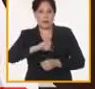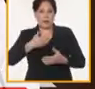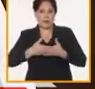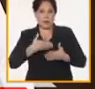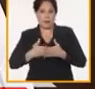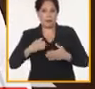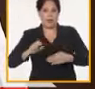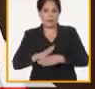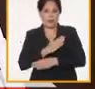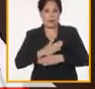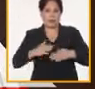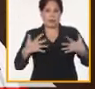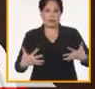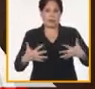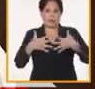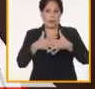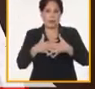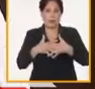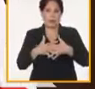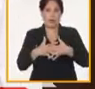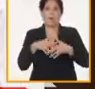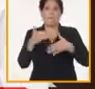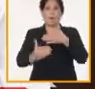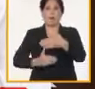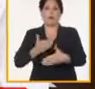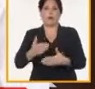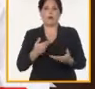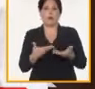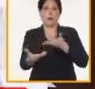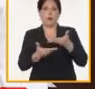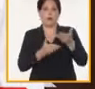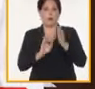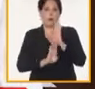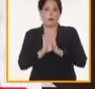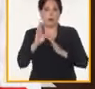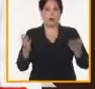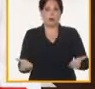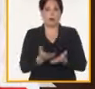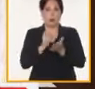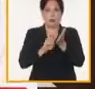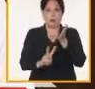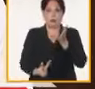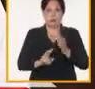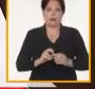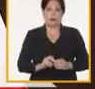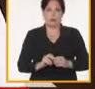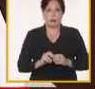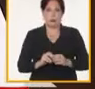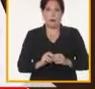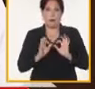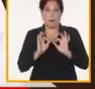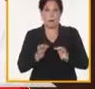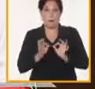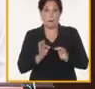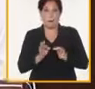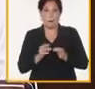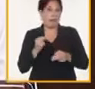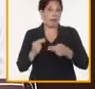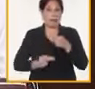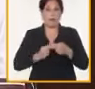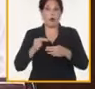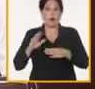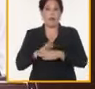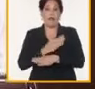en articulación con los procesos de gestión del desarrollo territorial. Aunque en la etapa se han realizado